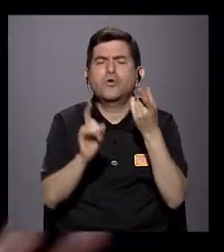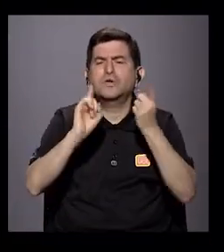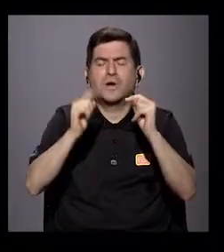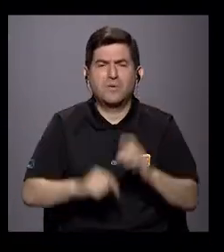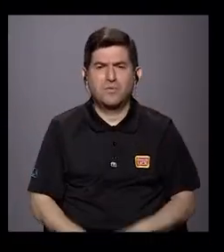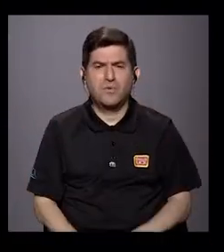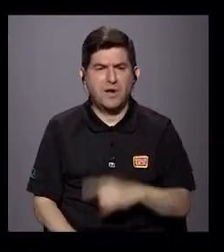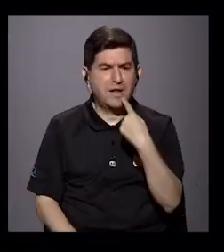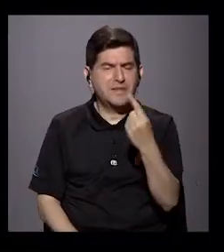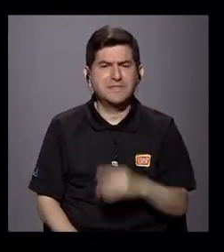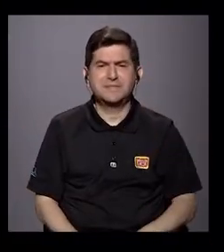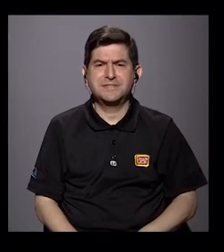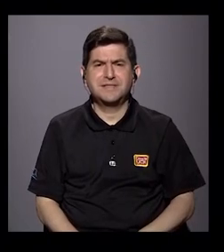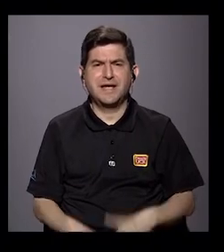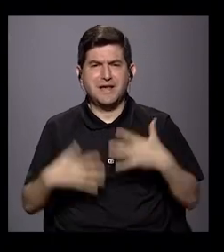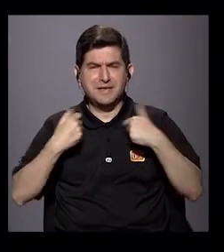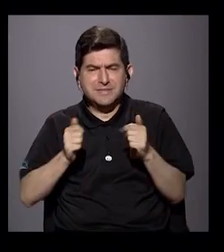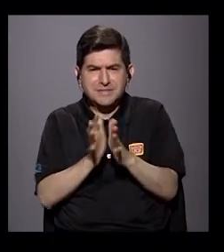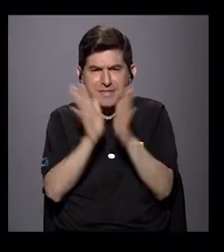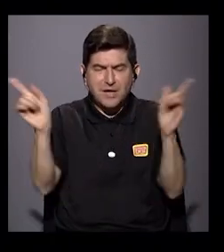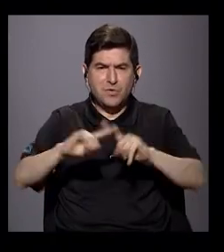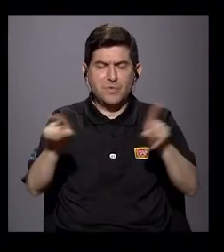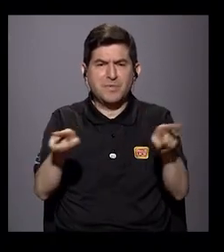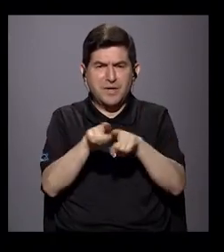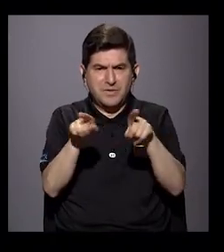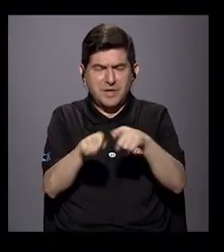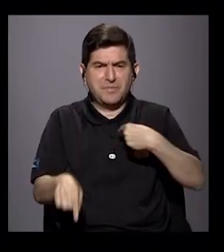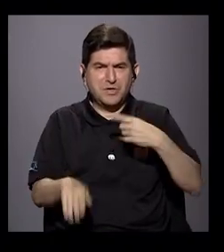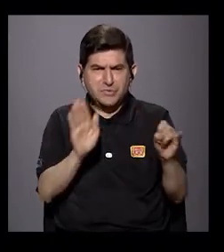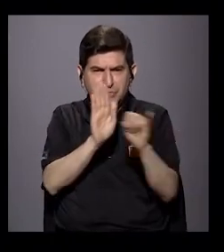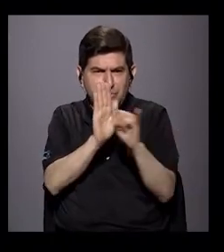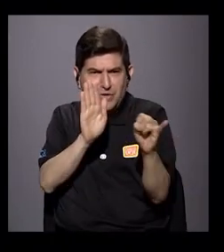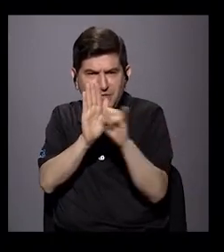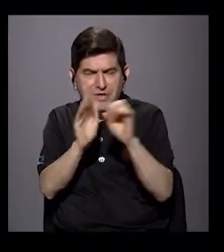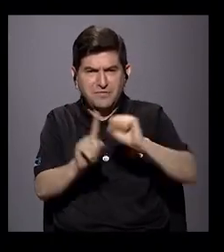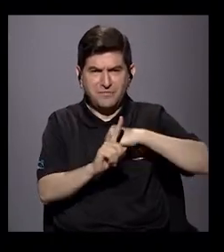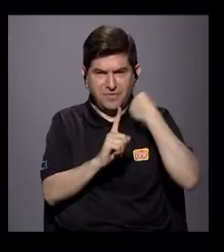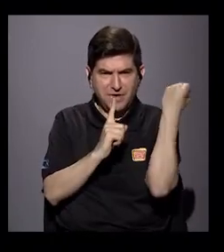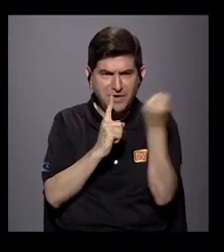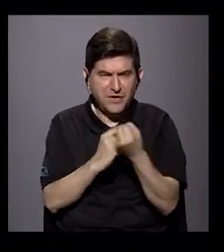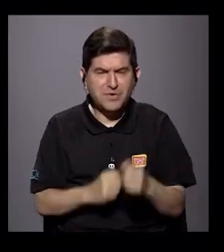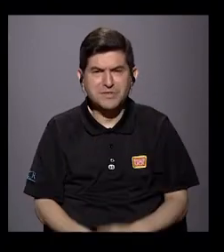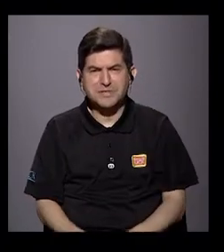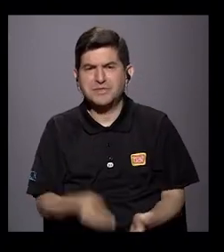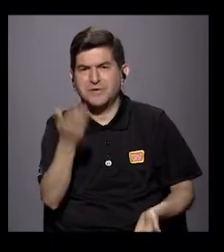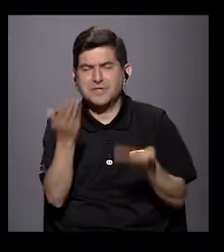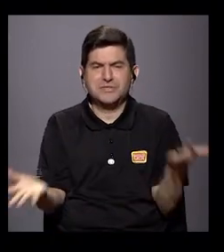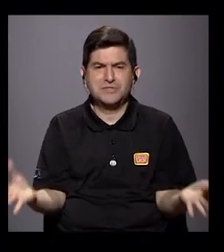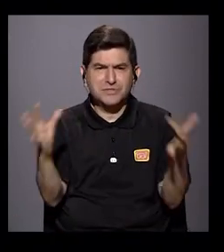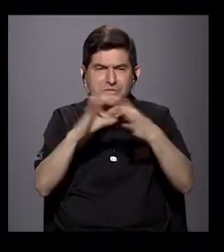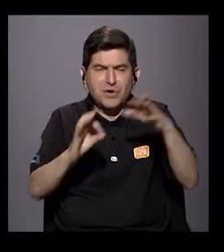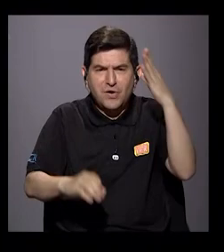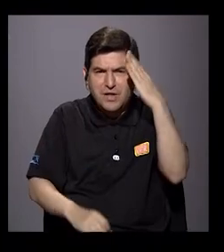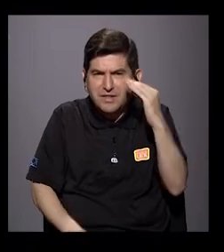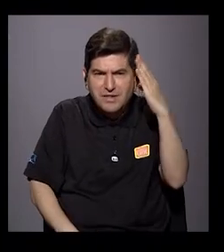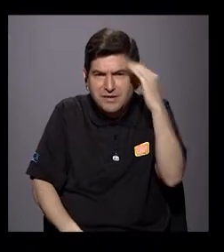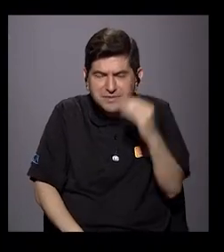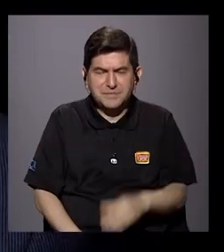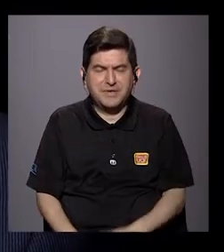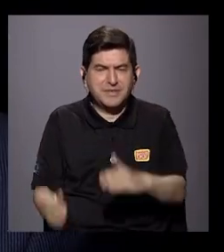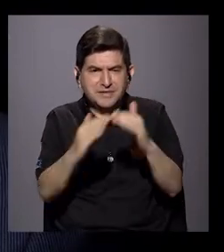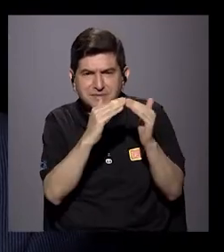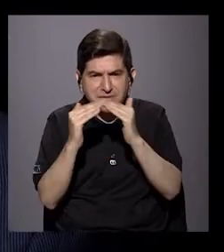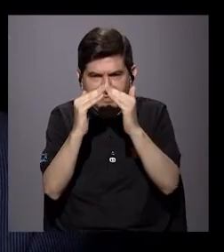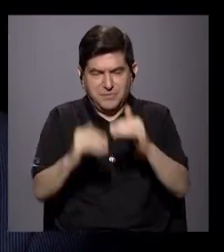Porque ahora hablábamos de sanidad pública, pero yo también identifico, digamos, situaciones muy a tono de la vivencia en